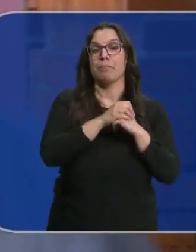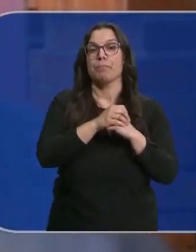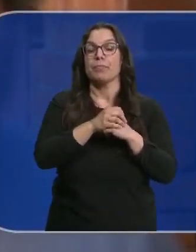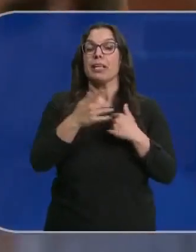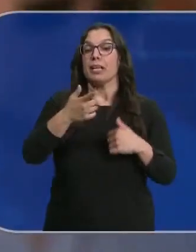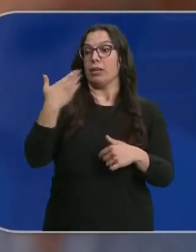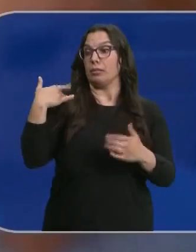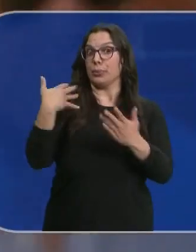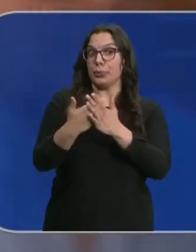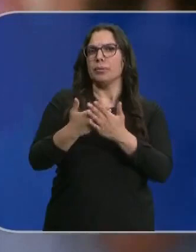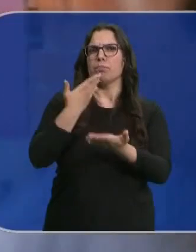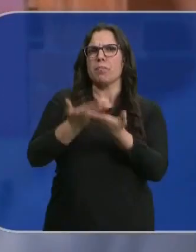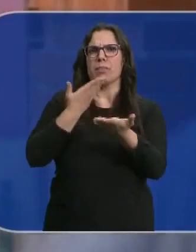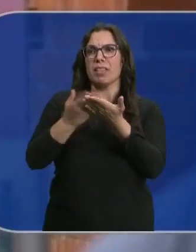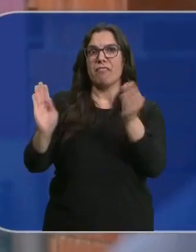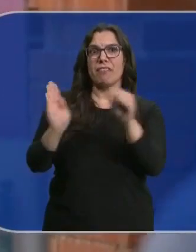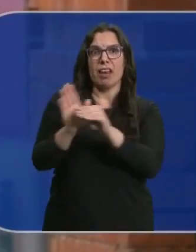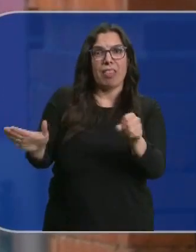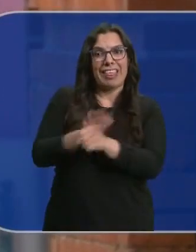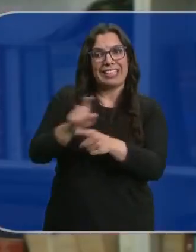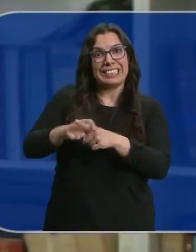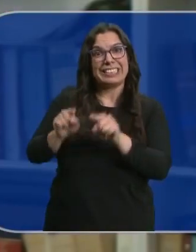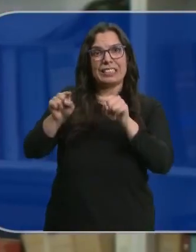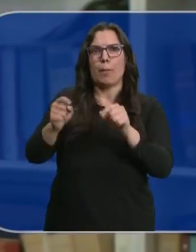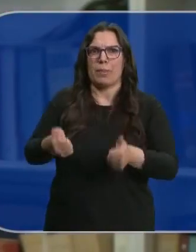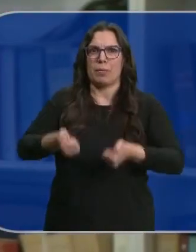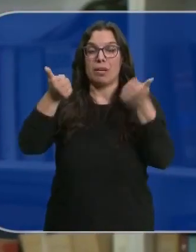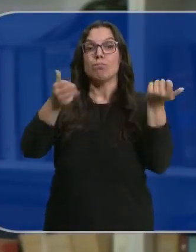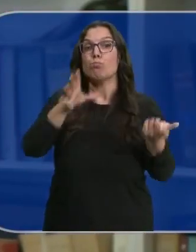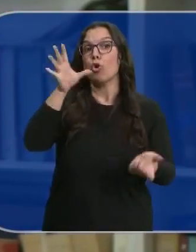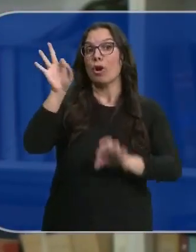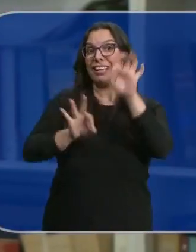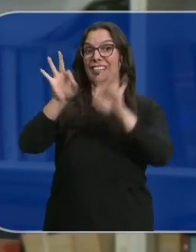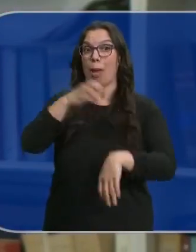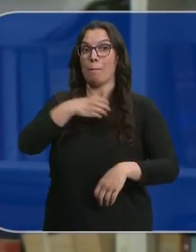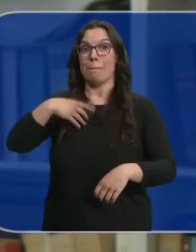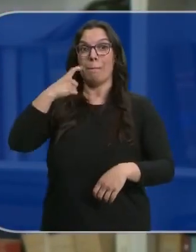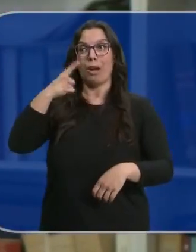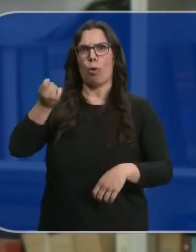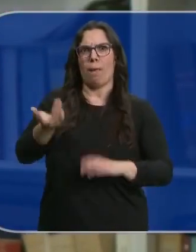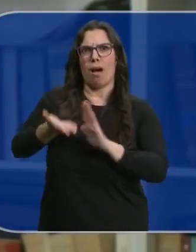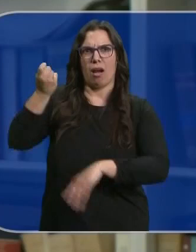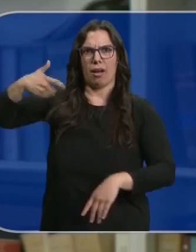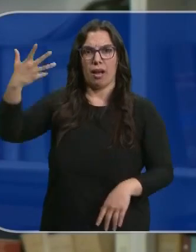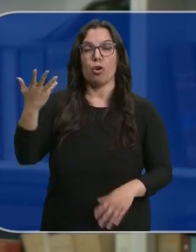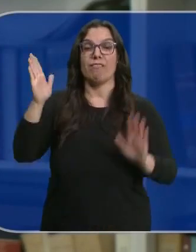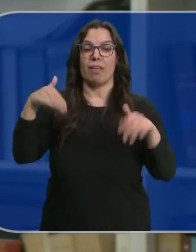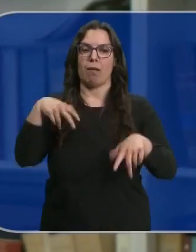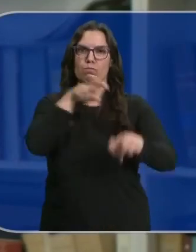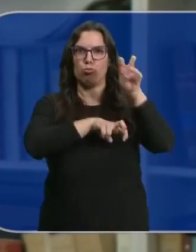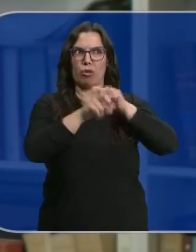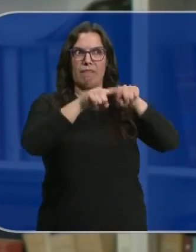se han disparado las solicitudes de este tipo de financiación. El encarecimiento de los tipos de interés hace que la